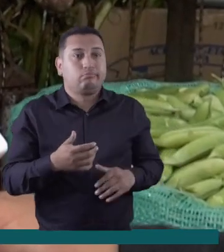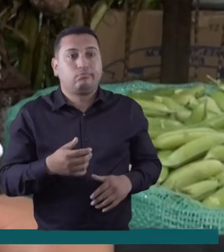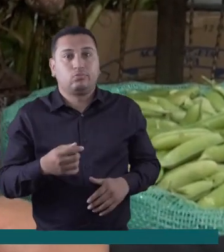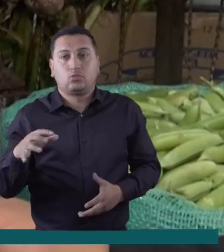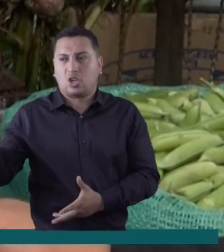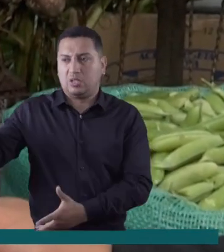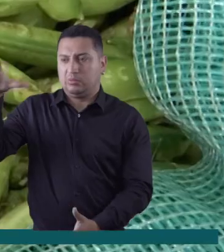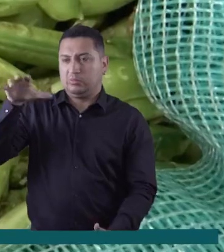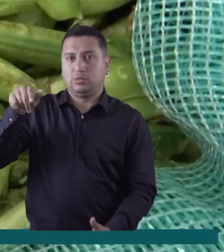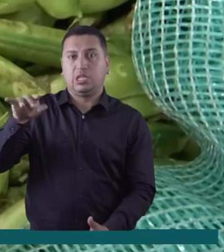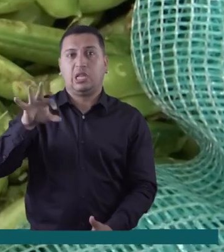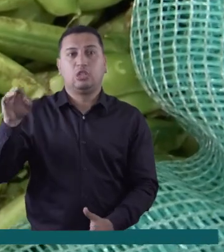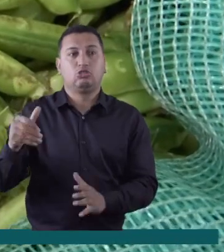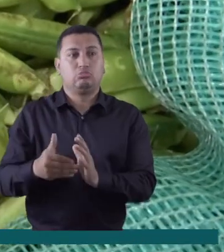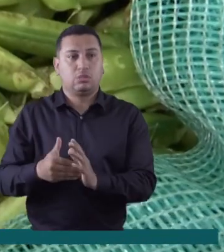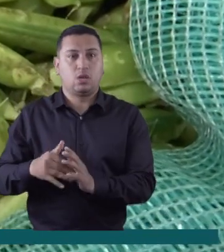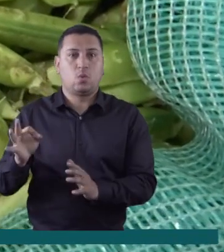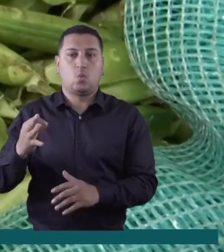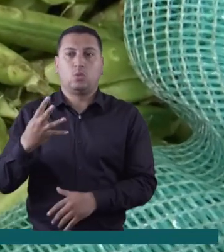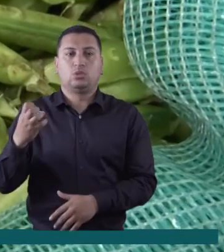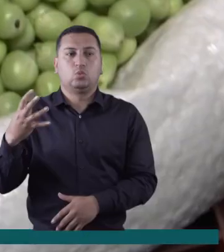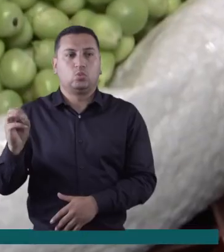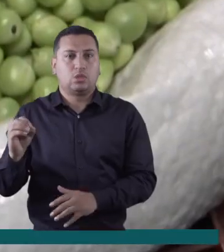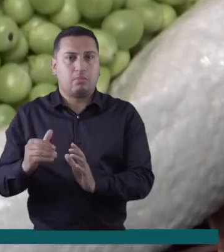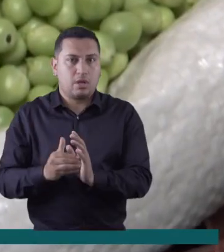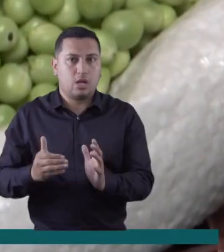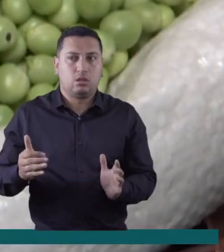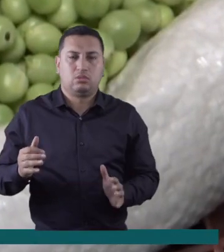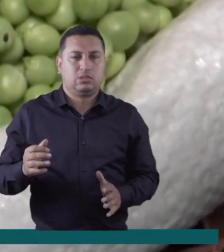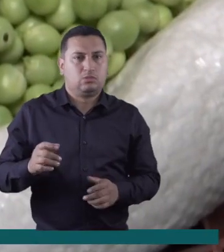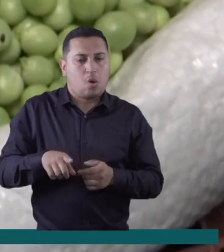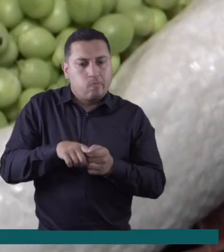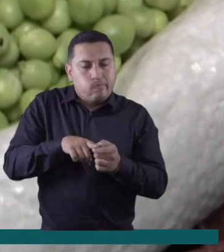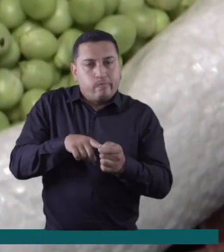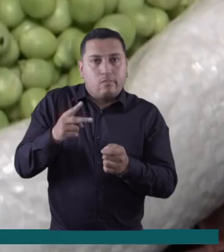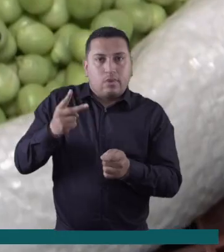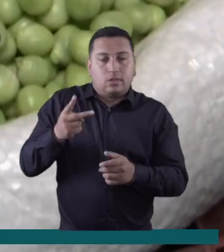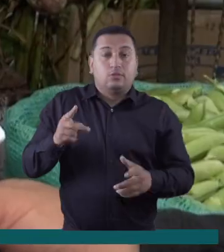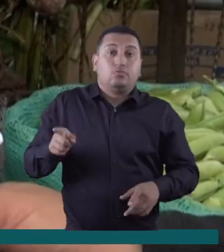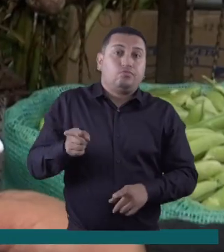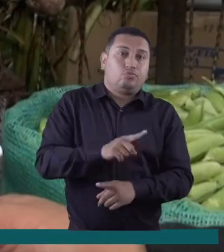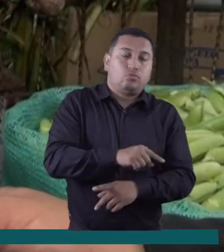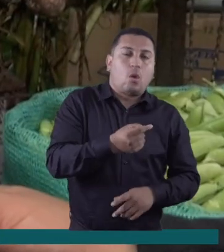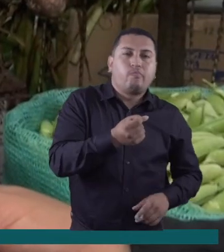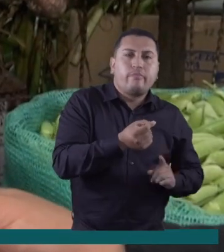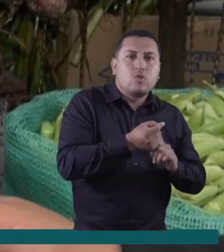500 mil pesos, 400, 450 mil, un bulto de fríjol,